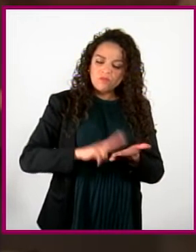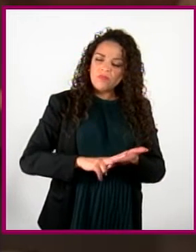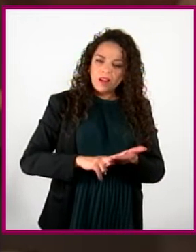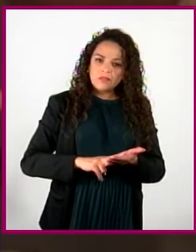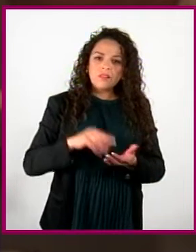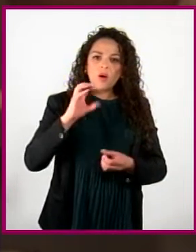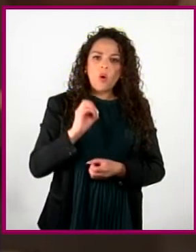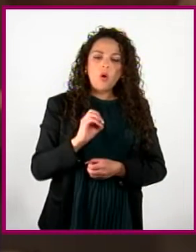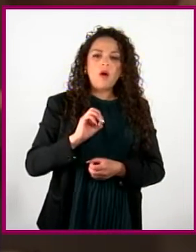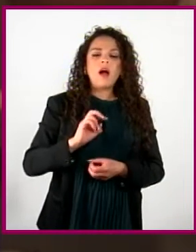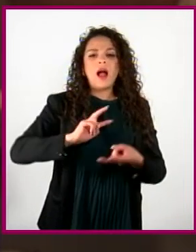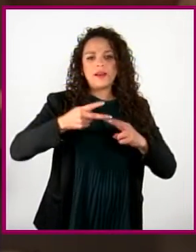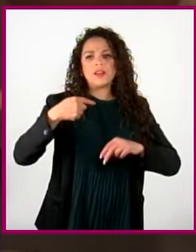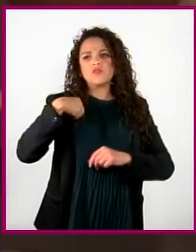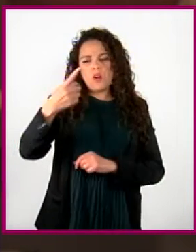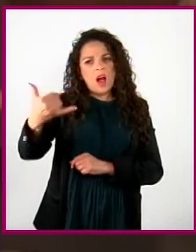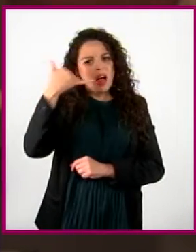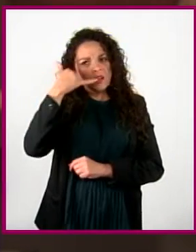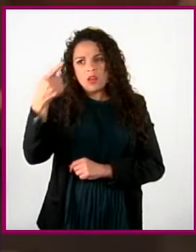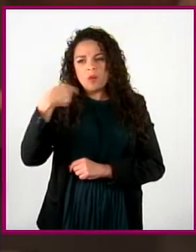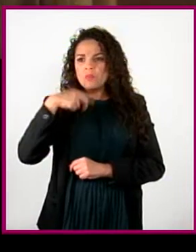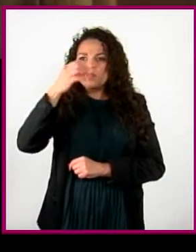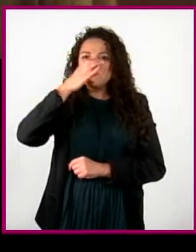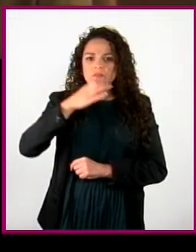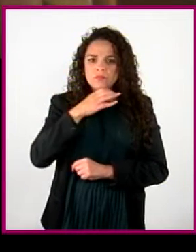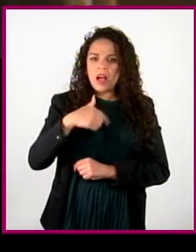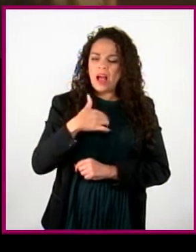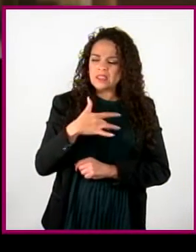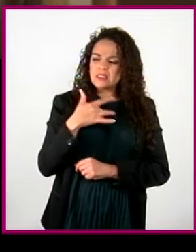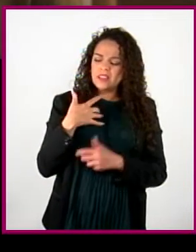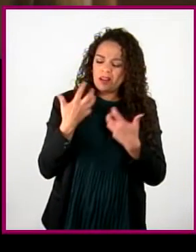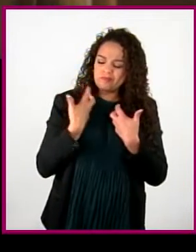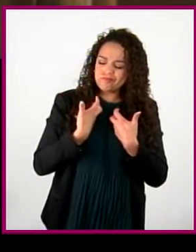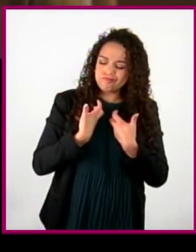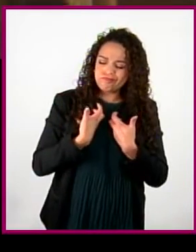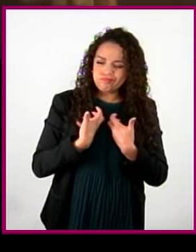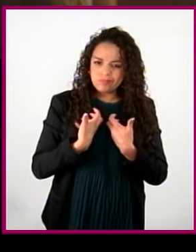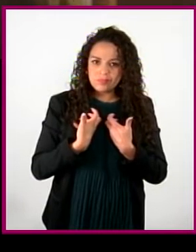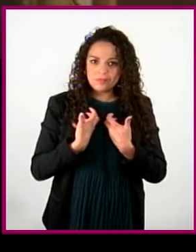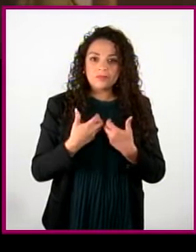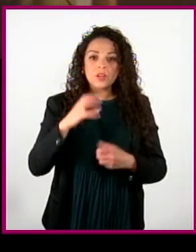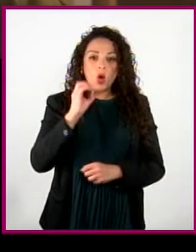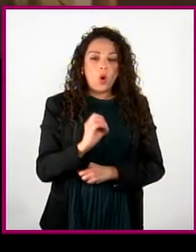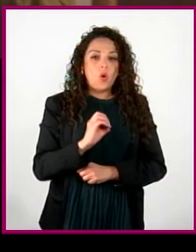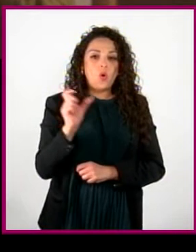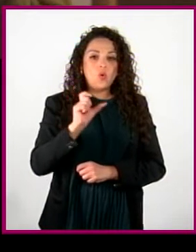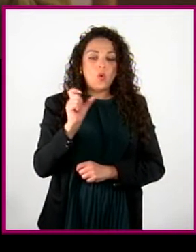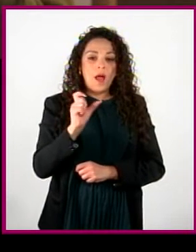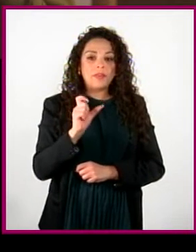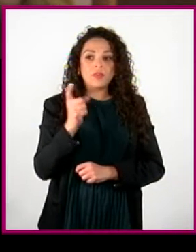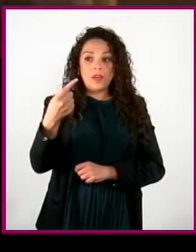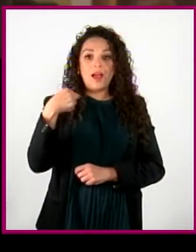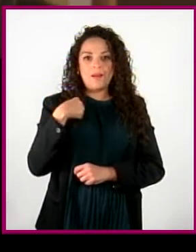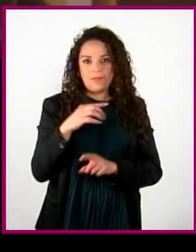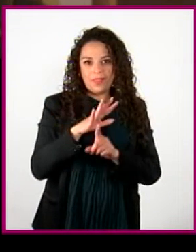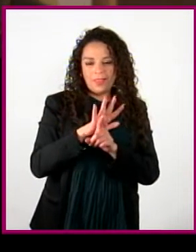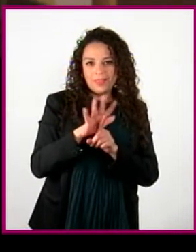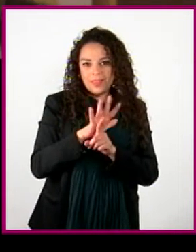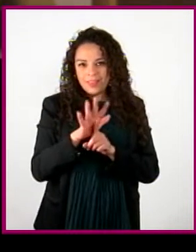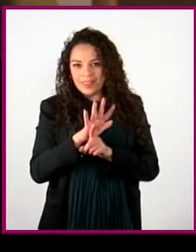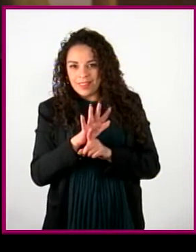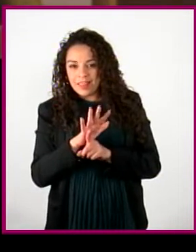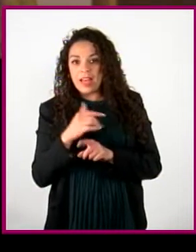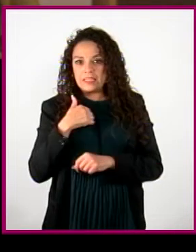contestas mis llamadas, yo me siento molesto y frustrado. O esta para citla. Cuando tú me tiras la onda sin pudor, yo me siento apenado.